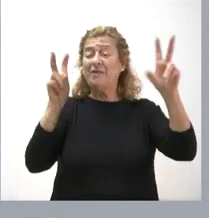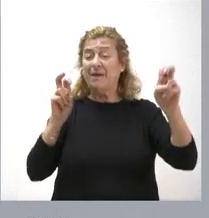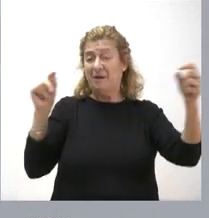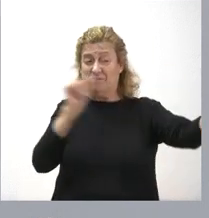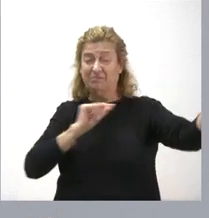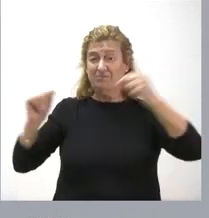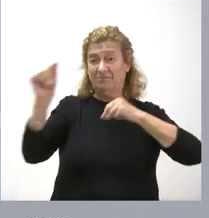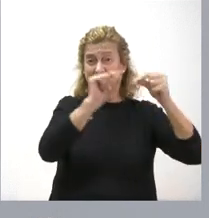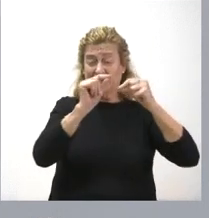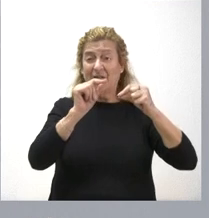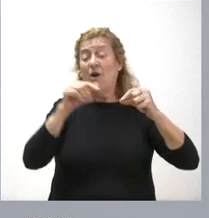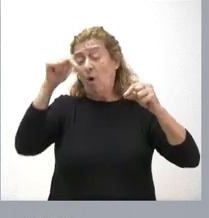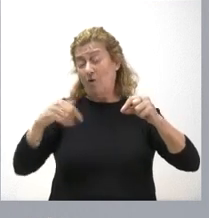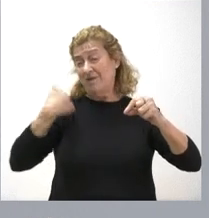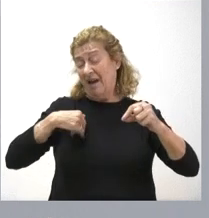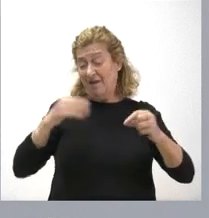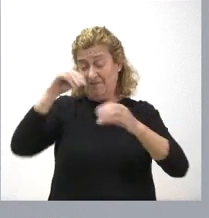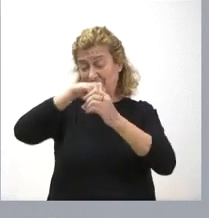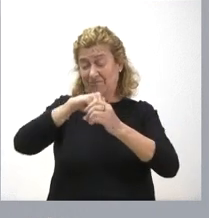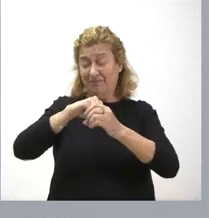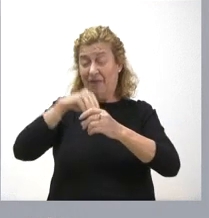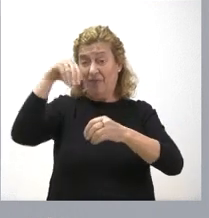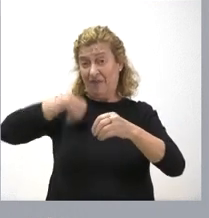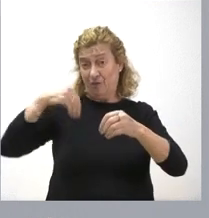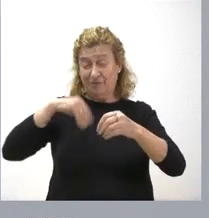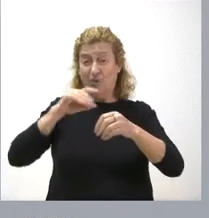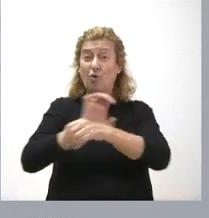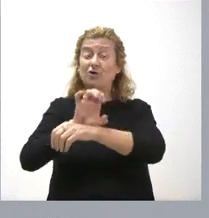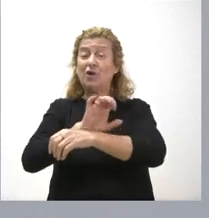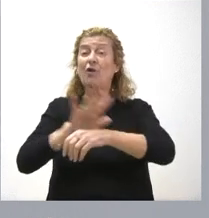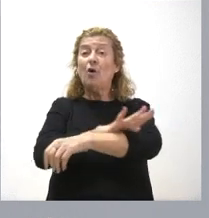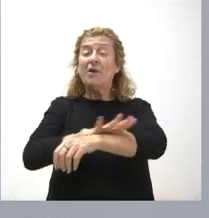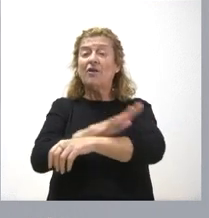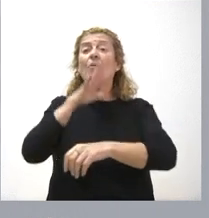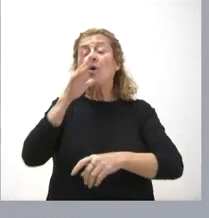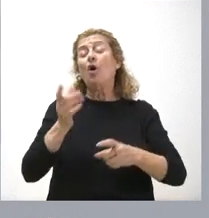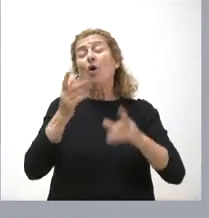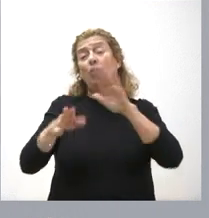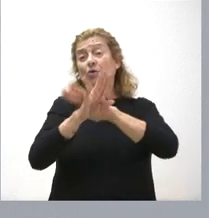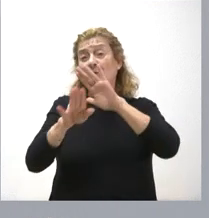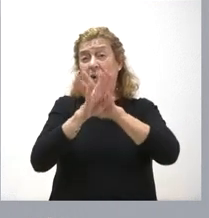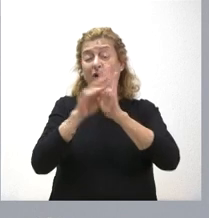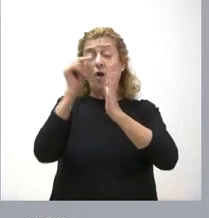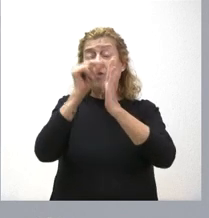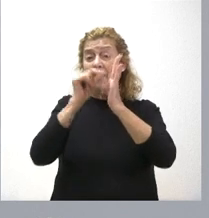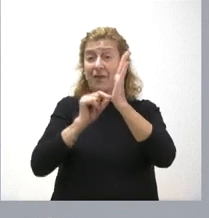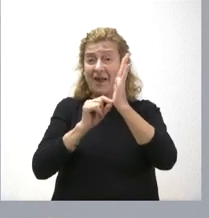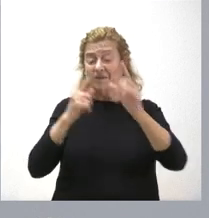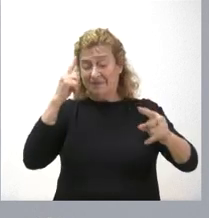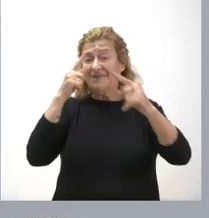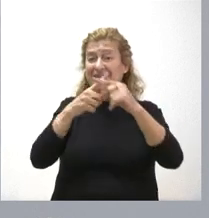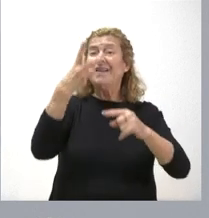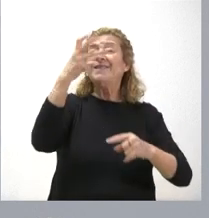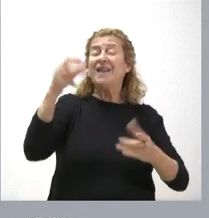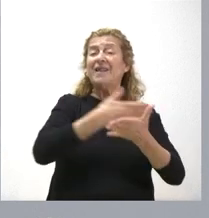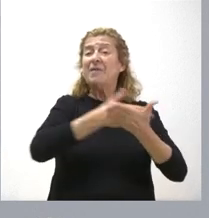análisis en el Consejo de Gobierno. Por seguir latando el contenido del orden del día, se destinan 30 millones